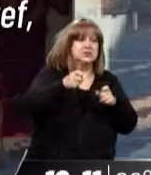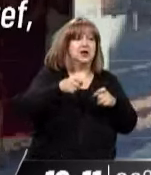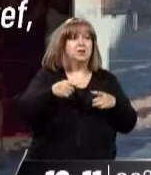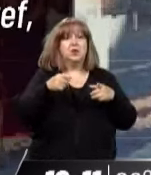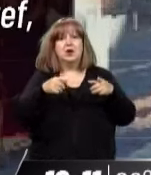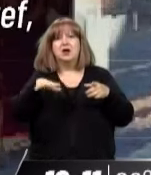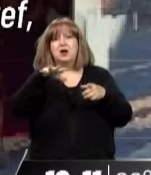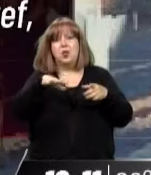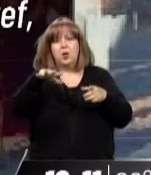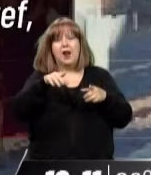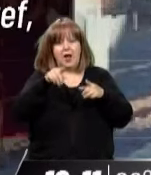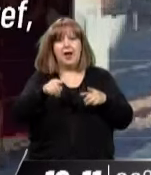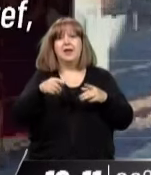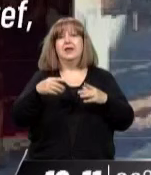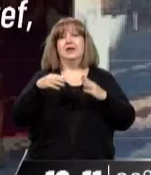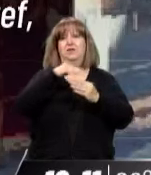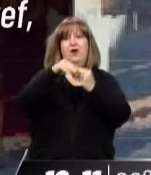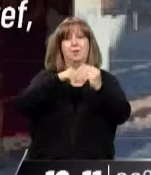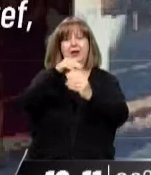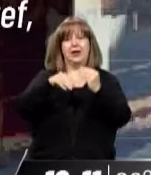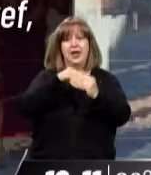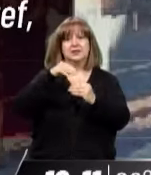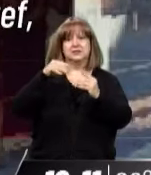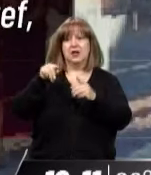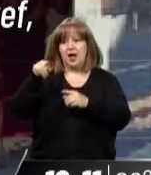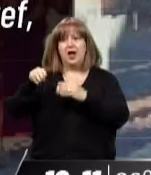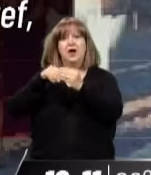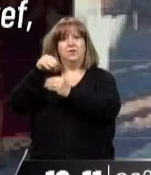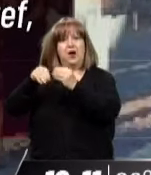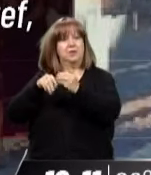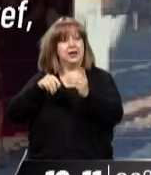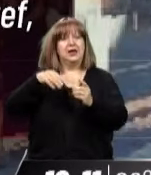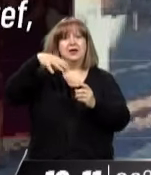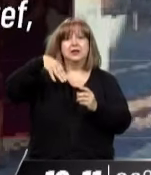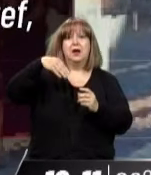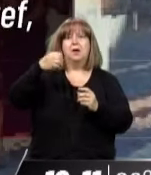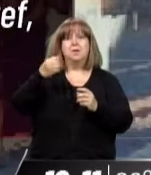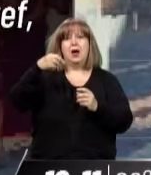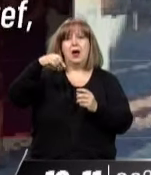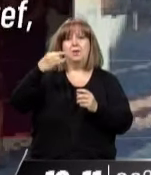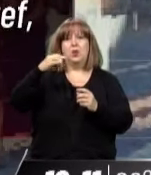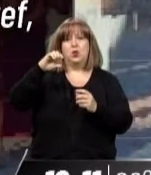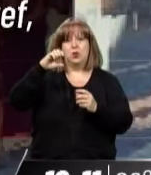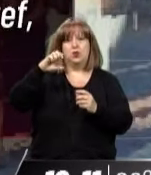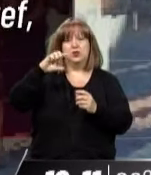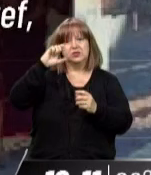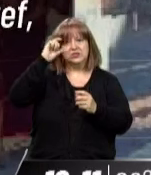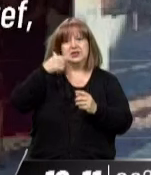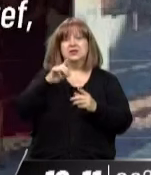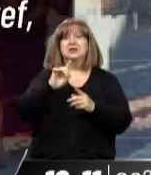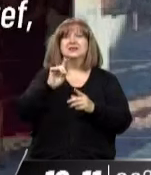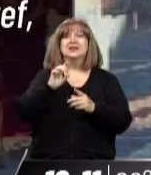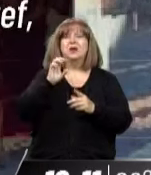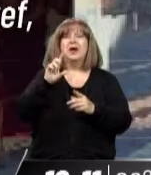comunidades. Artículo 2. Reconoce la ocupación actual, tradicional y pública de la comunidad, que se llama en esta ocasión, Loftly